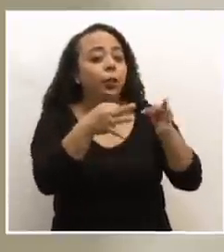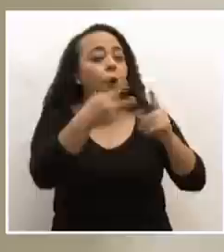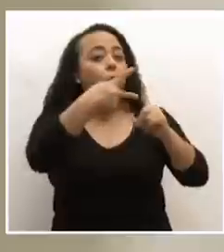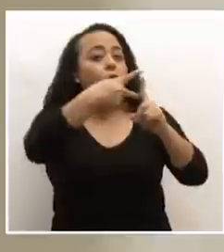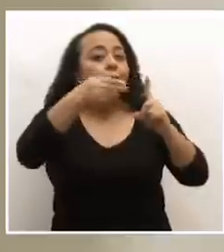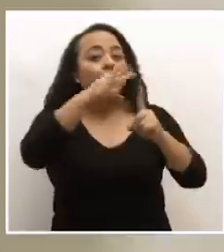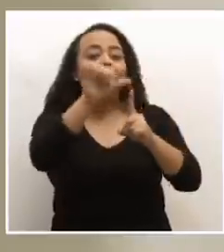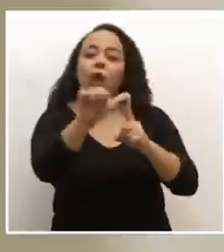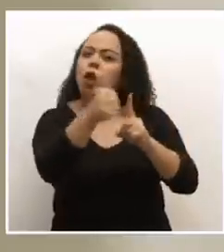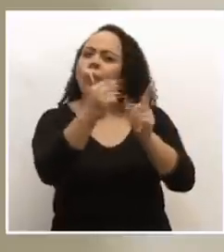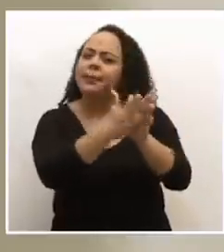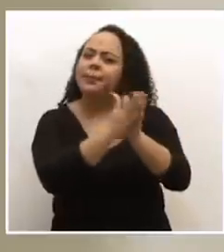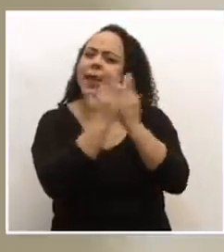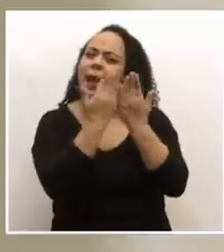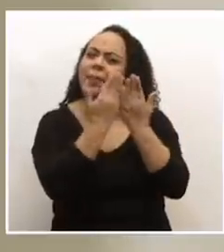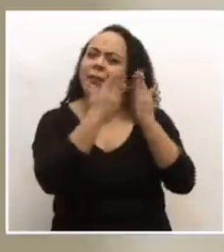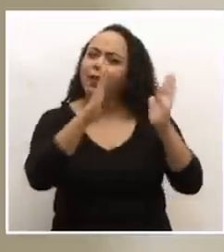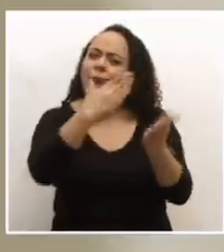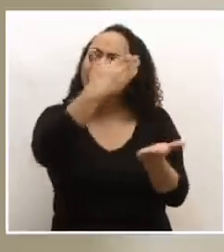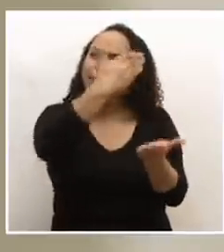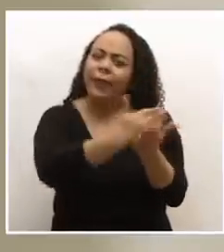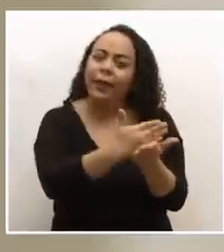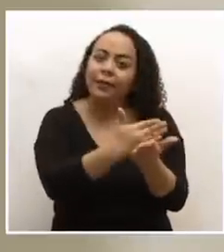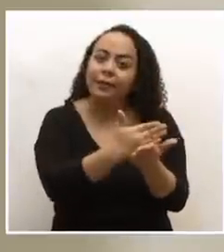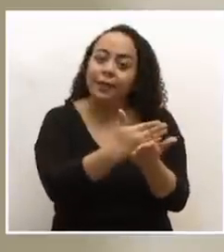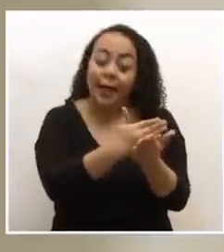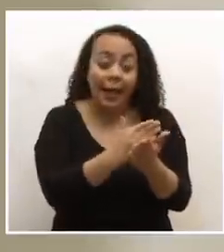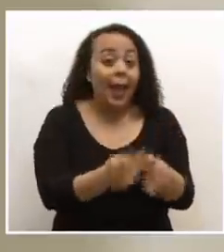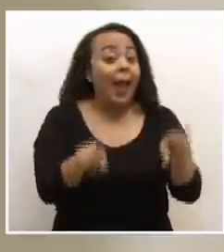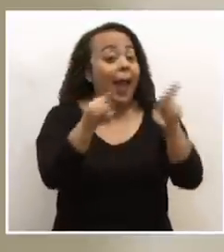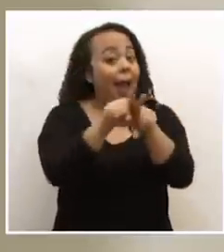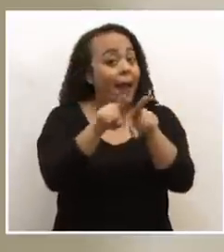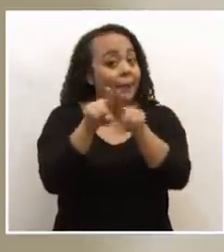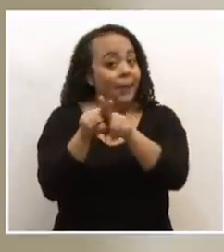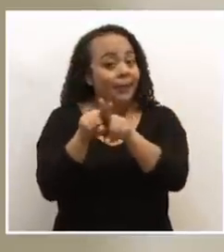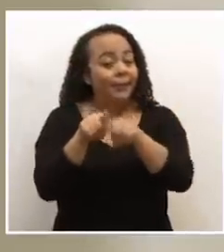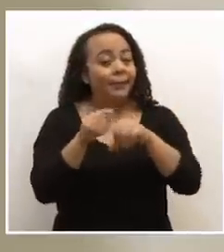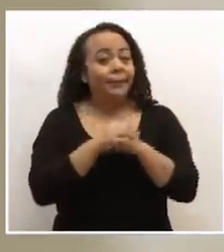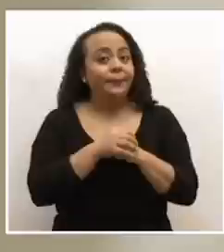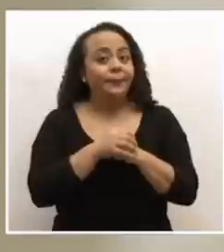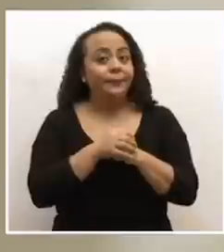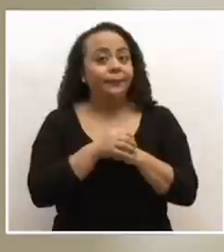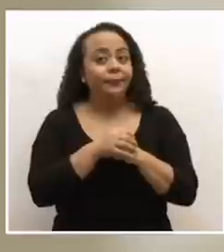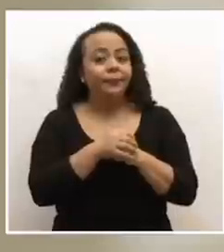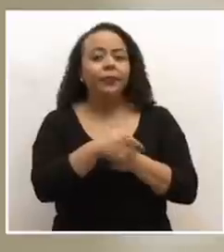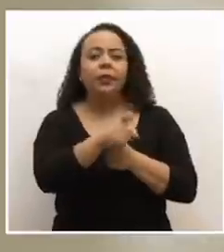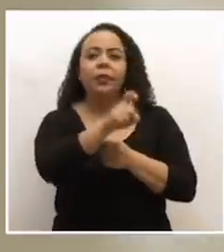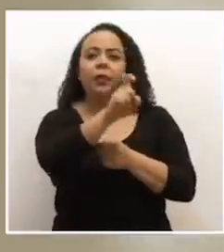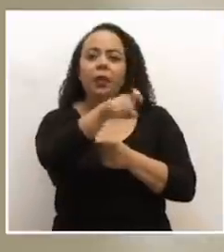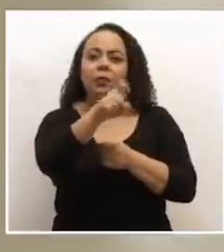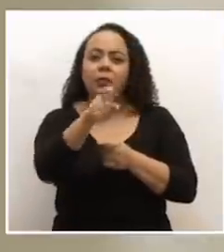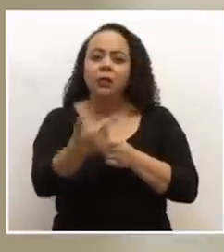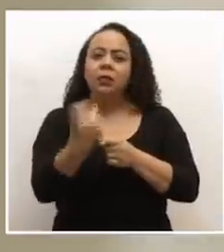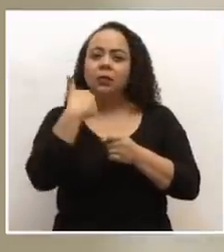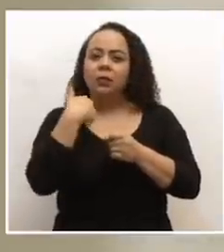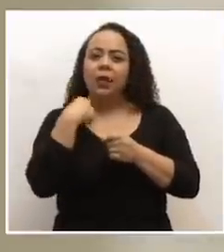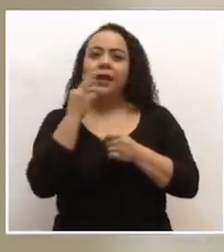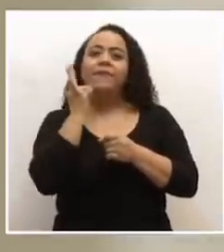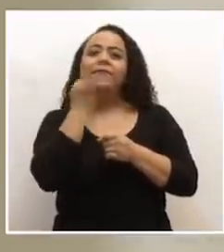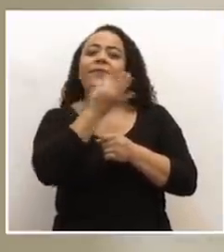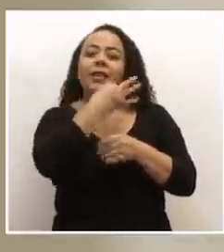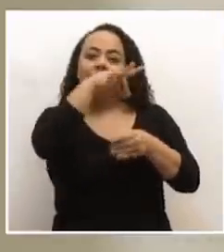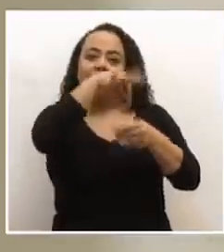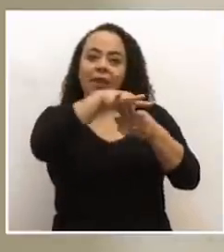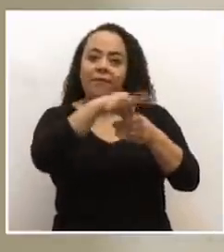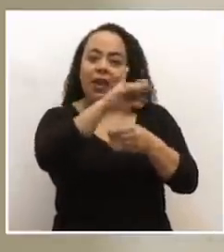otras han solicitado la apertura de las fronteras. Adicionalmente a esto, están las necesidades que tienen las fincas de café